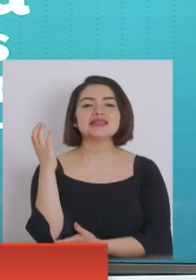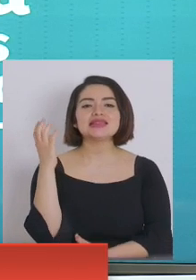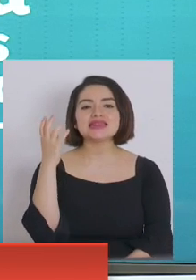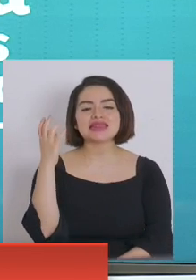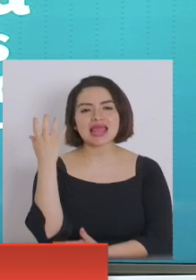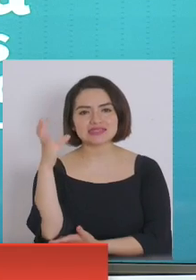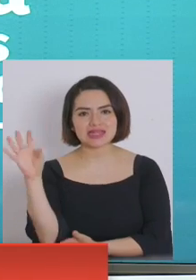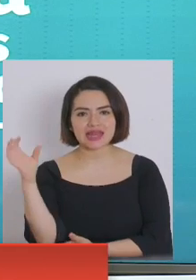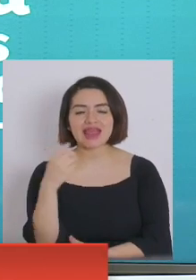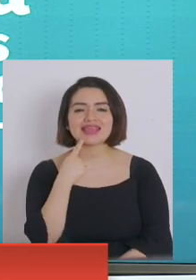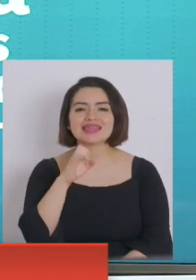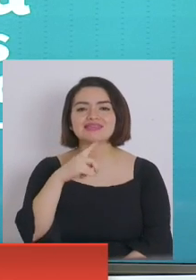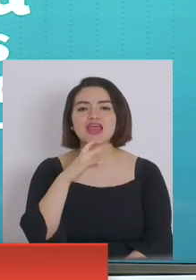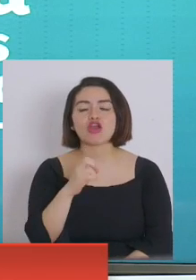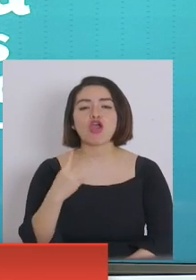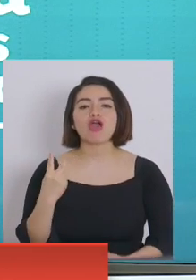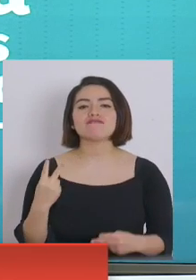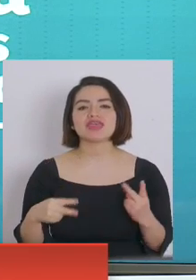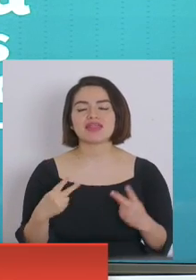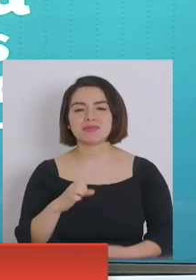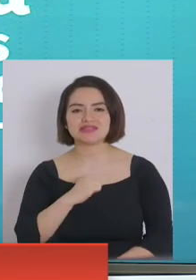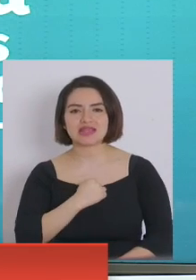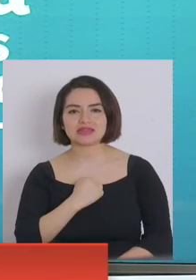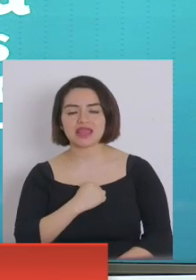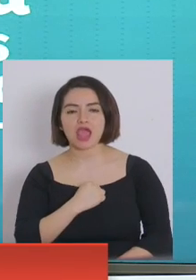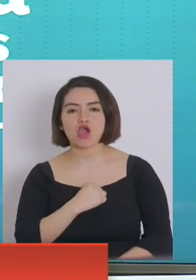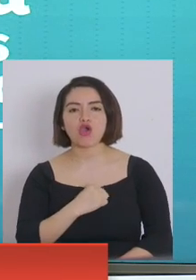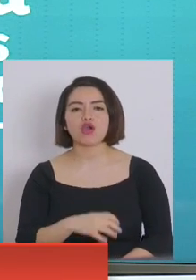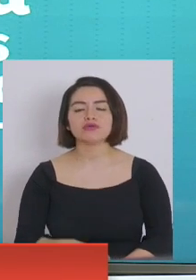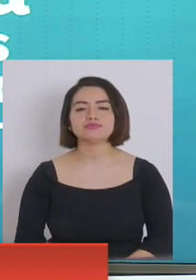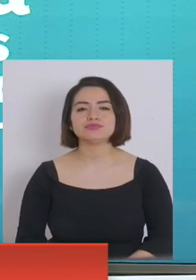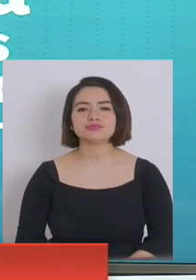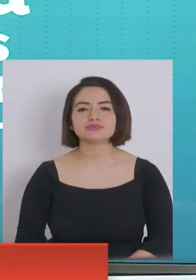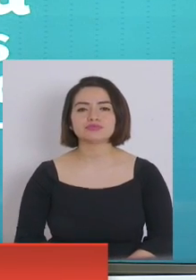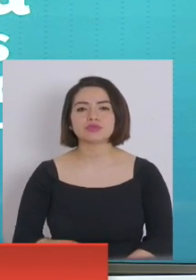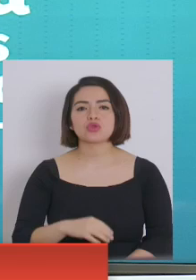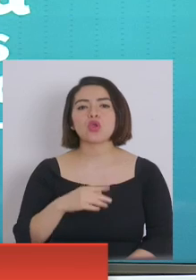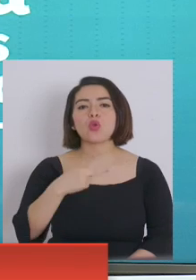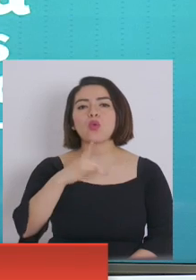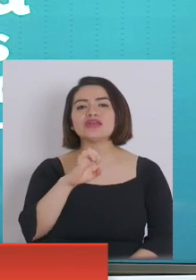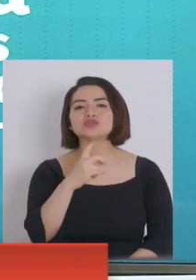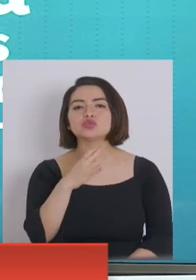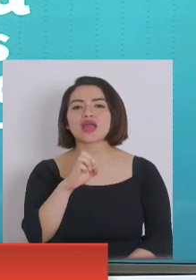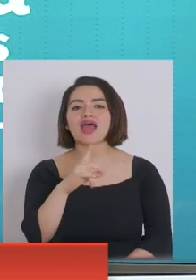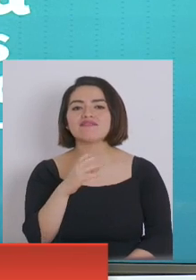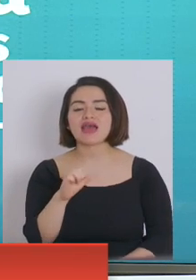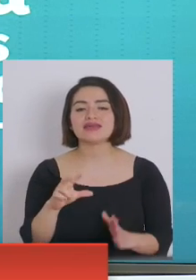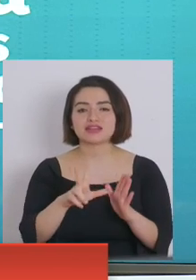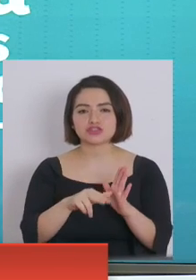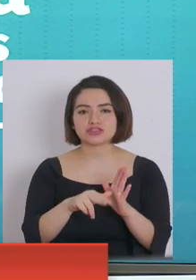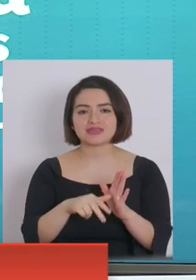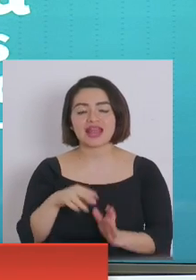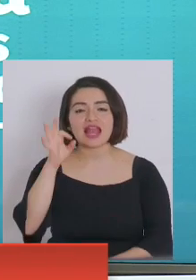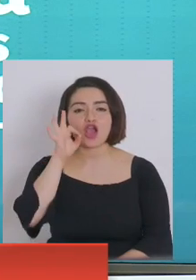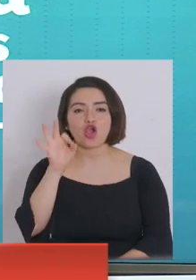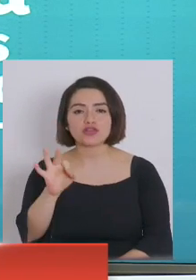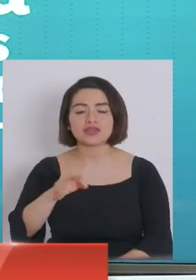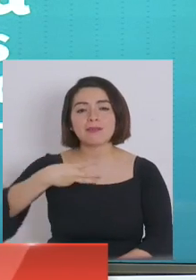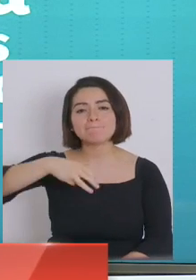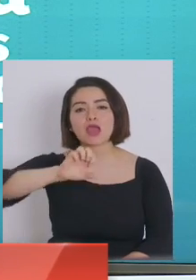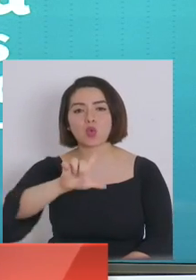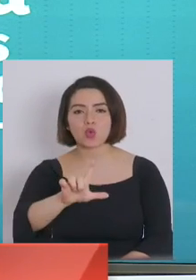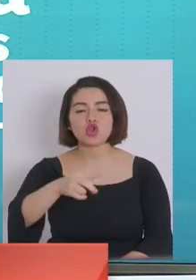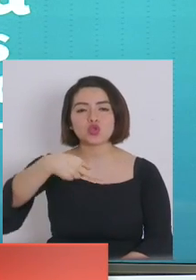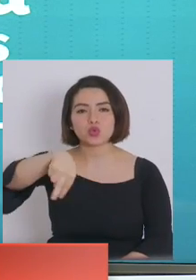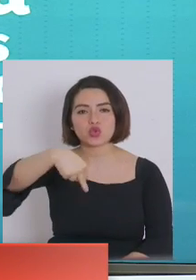Quintero, Viña del Mar, Santiago, Estación Central, Huesturaba, La Florida, Las Condes, Macul,